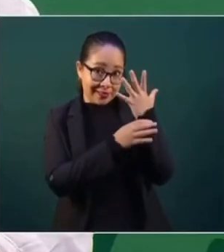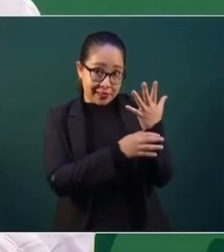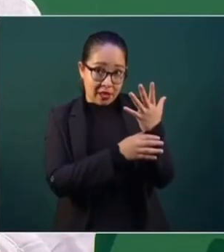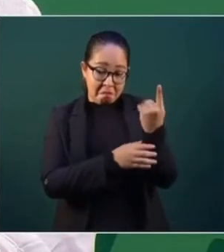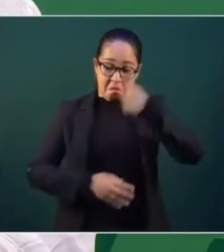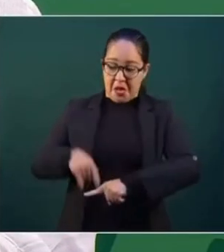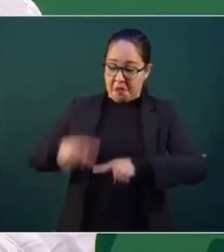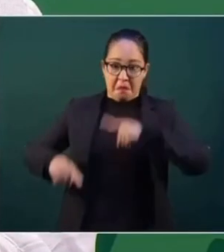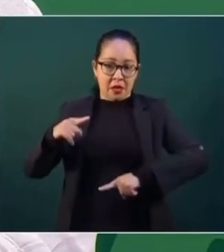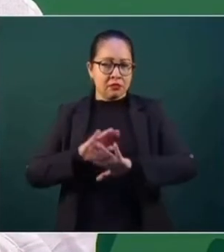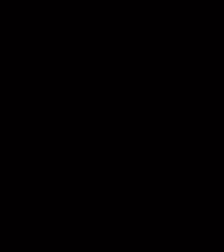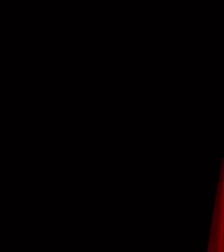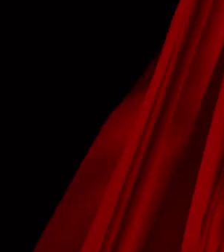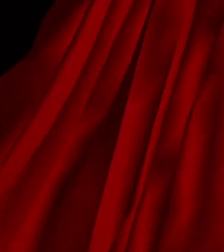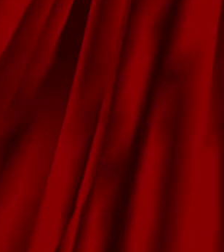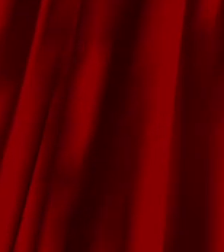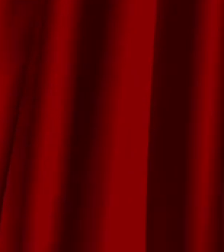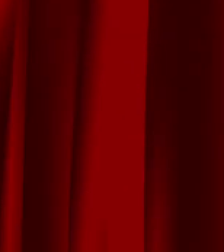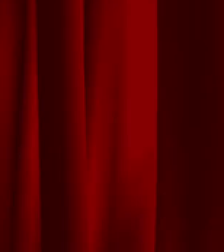todo por la razón y el derecho.